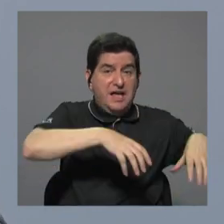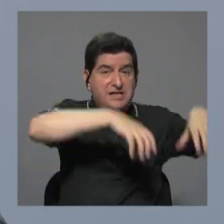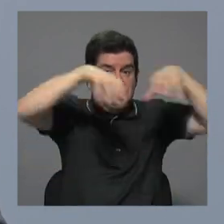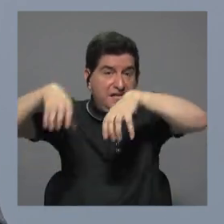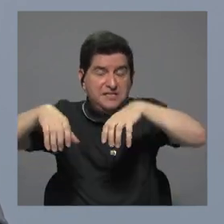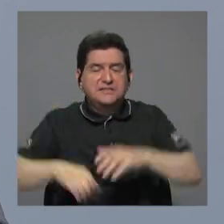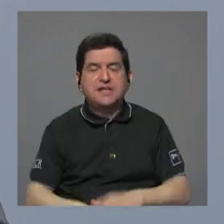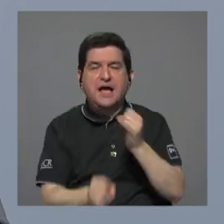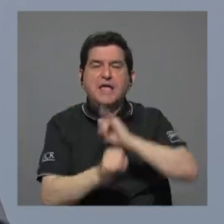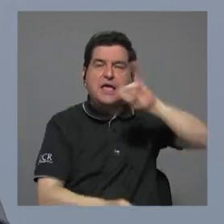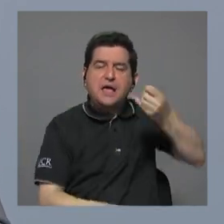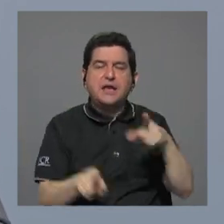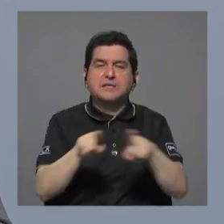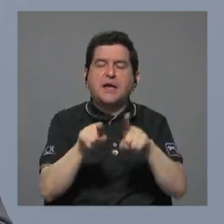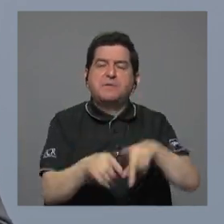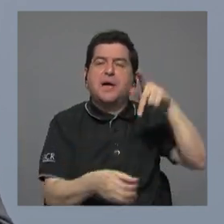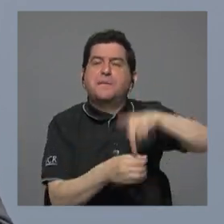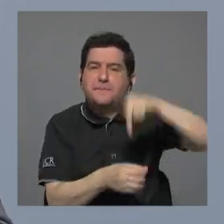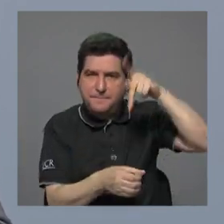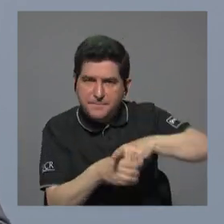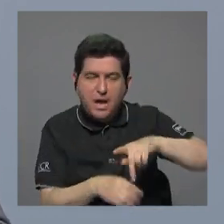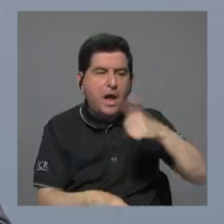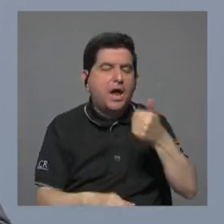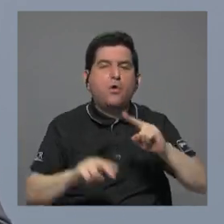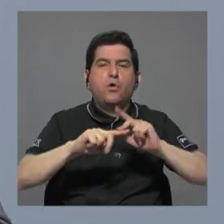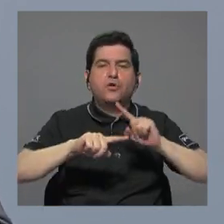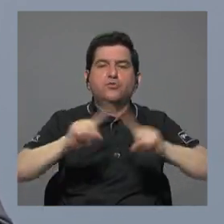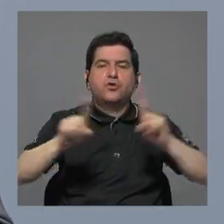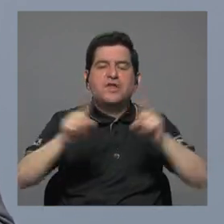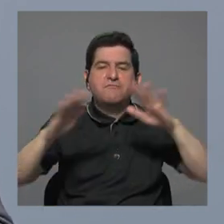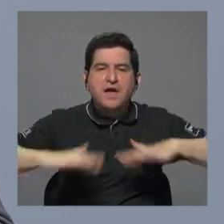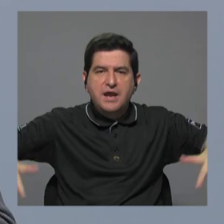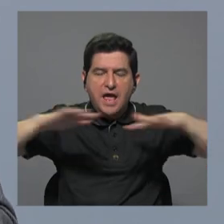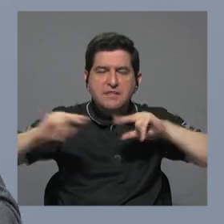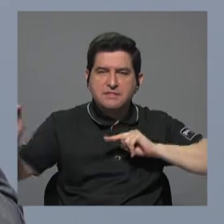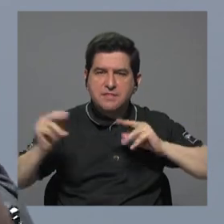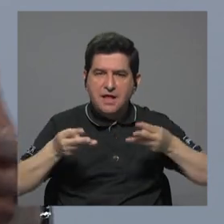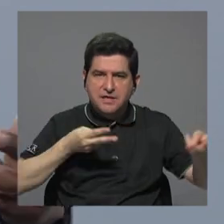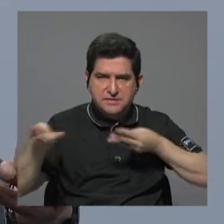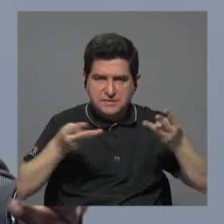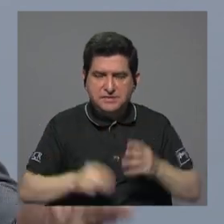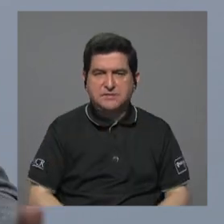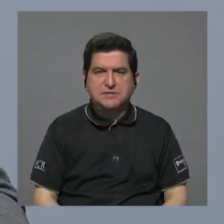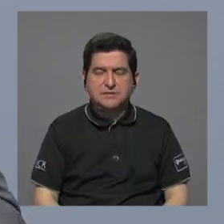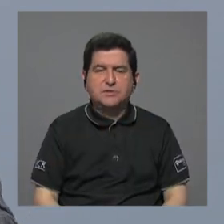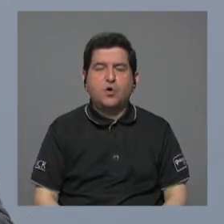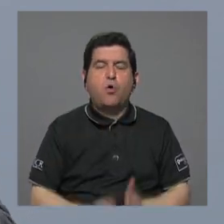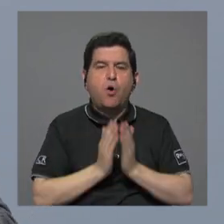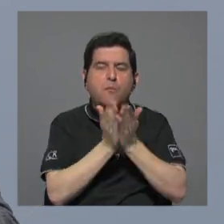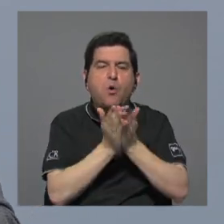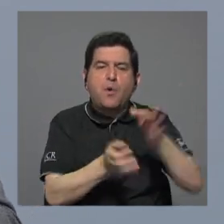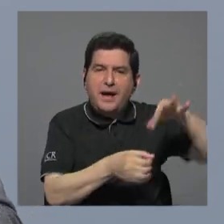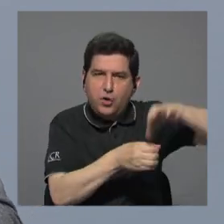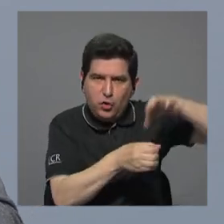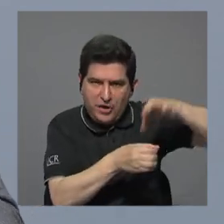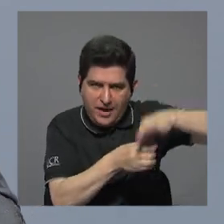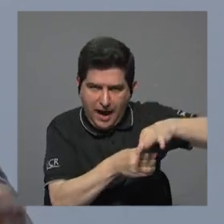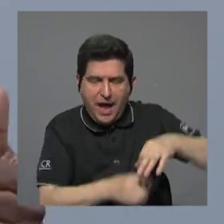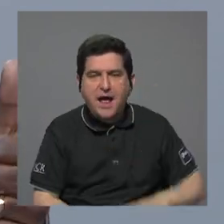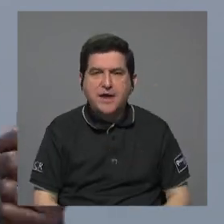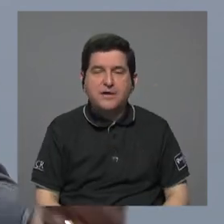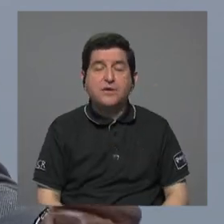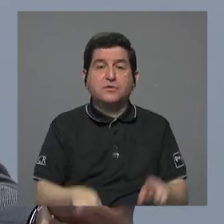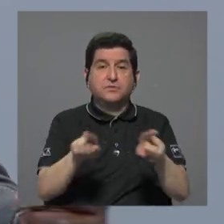que JAPDEVA también se involucre en otros nichos de mercados como los graneleros en en